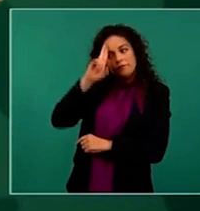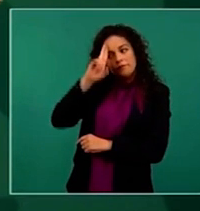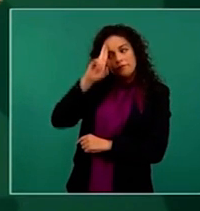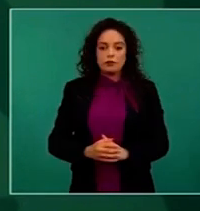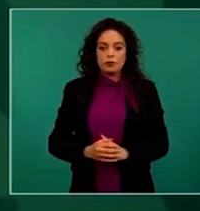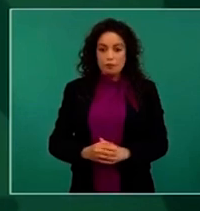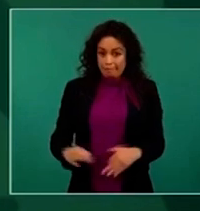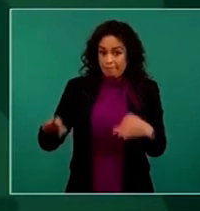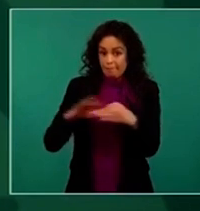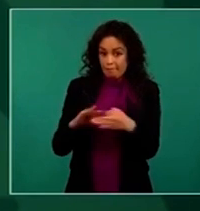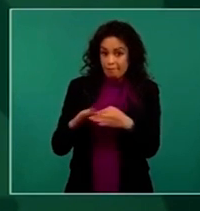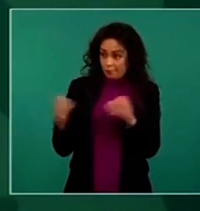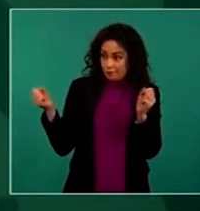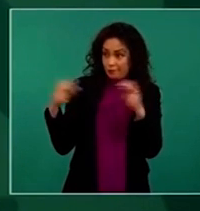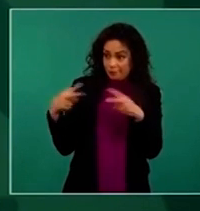seguidos.